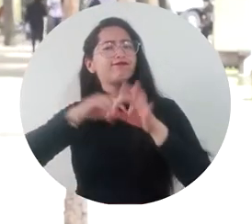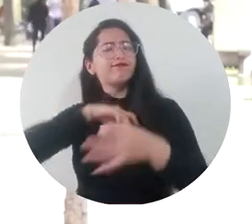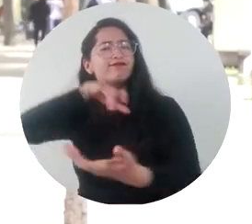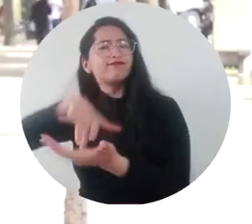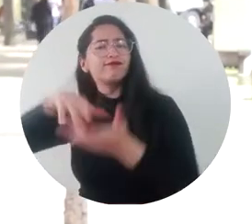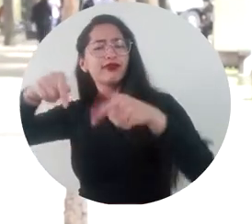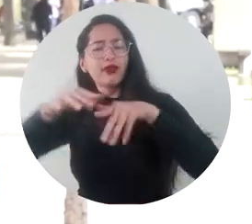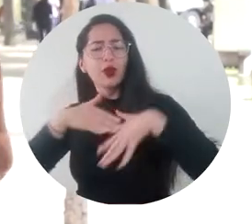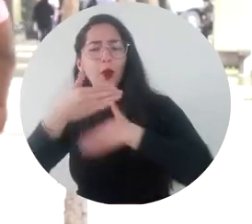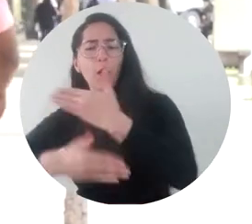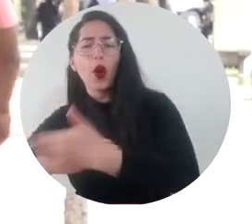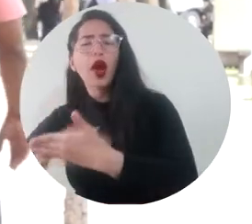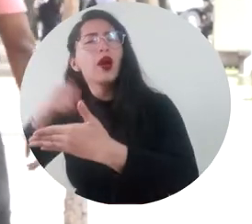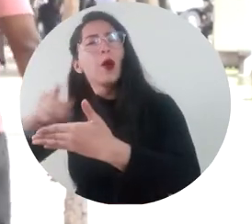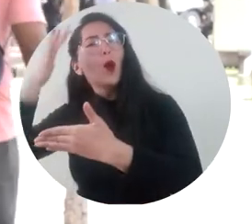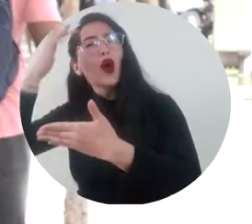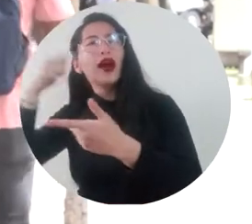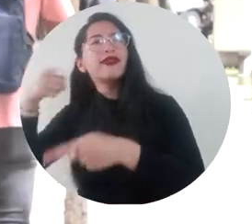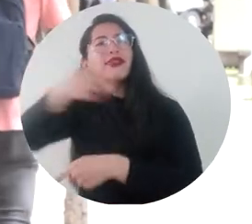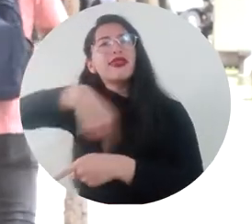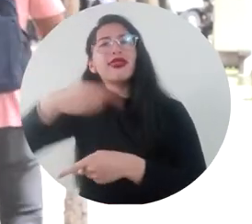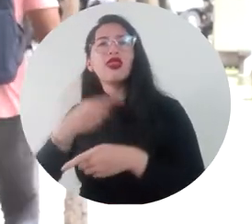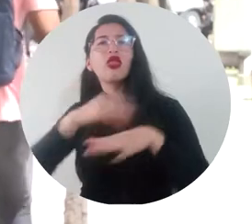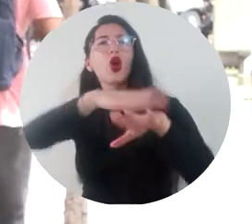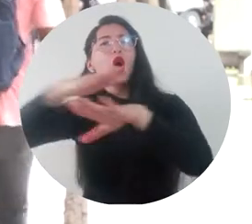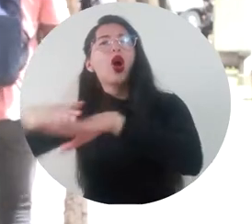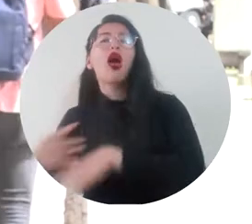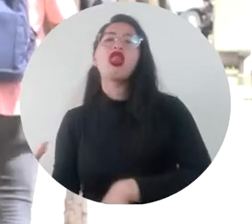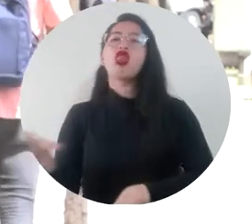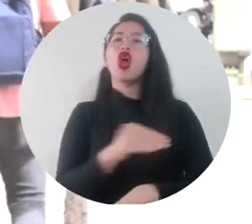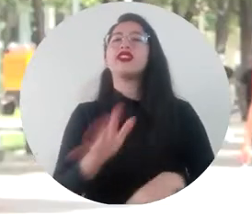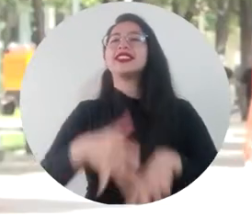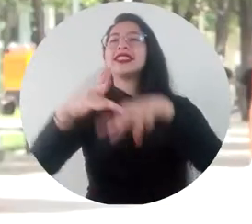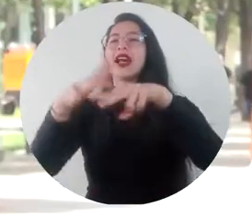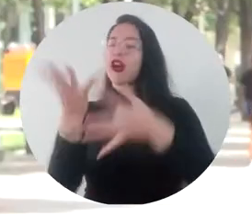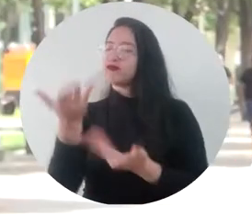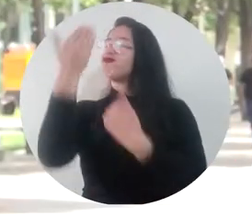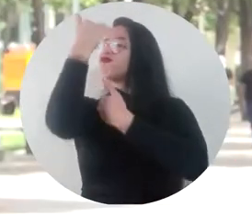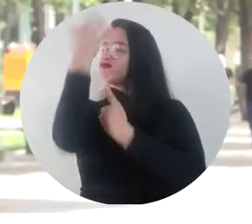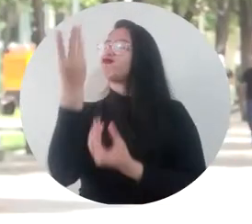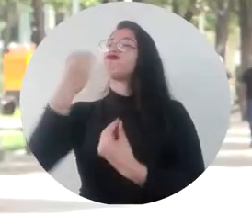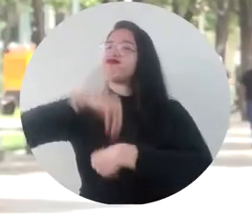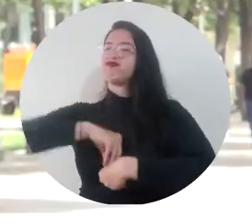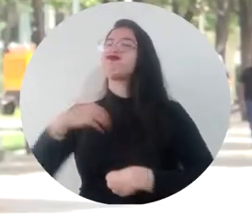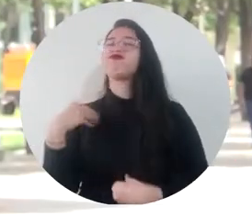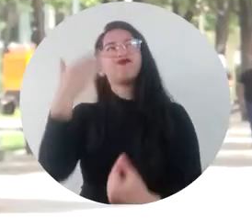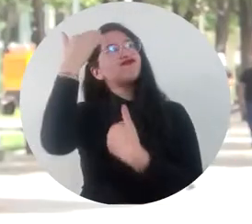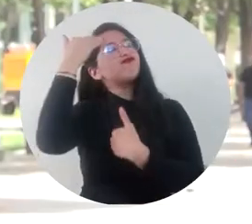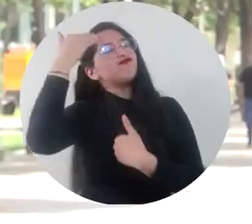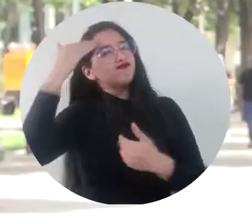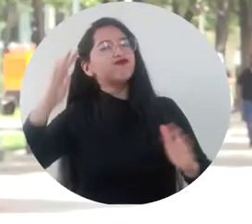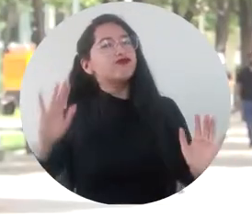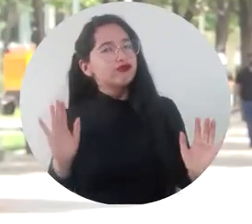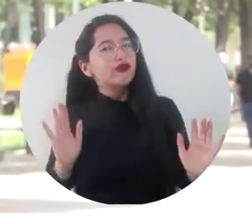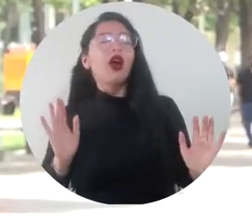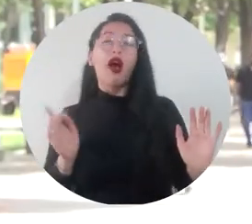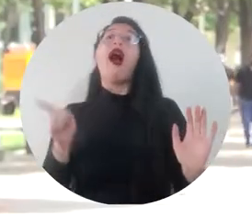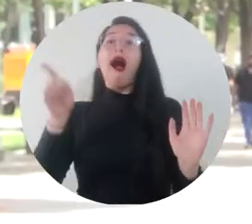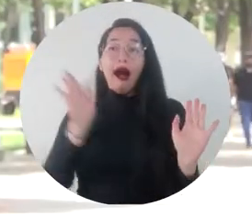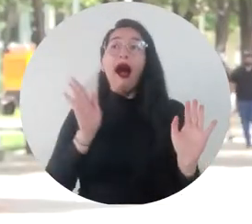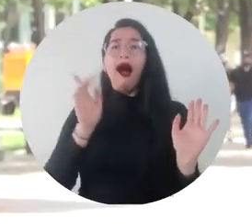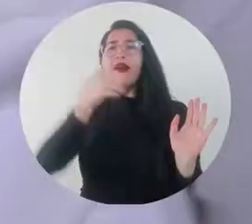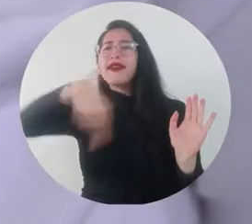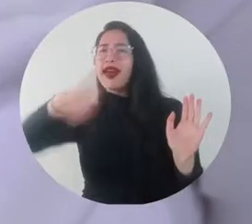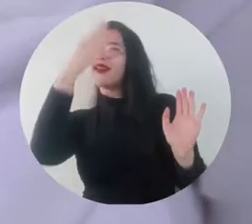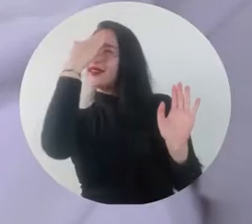punto porque es necesario que se tome conciencia y es necesario sensibilizarlo para que ellos vayan